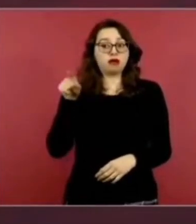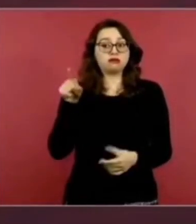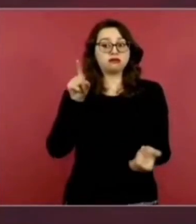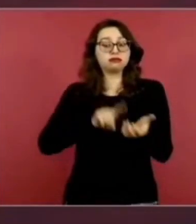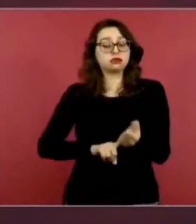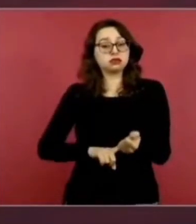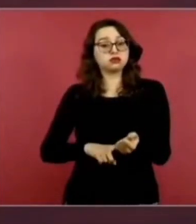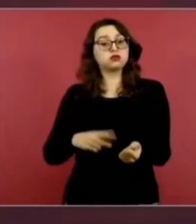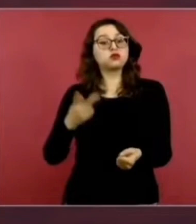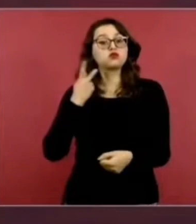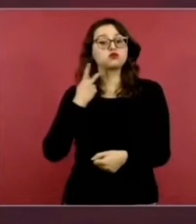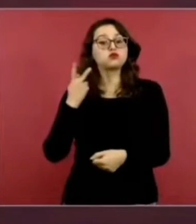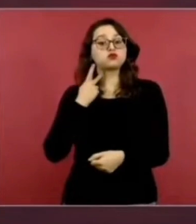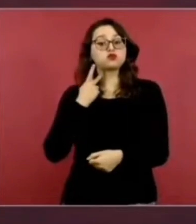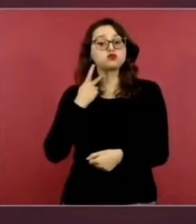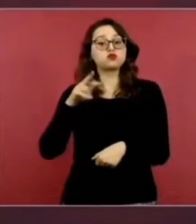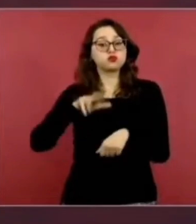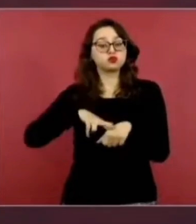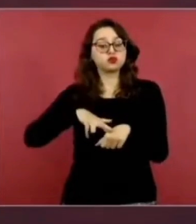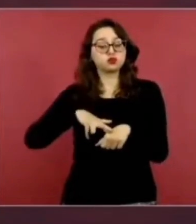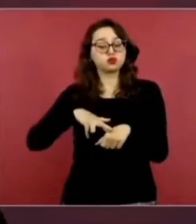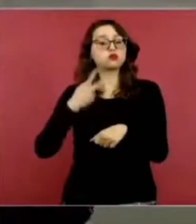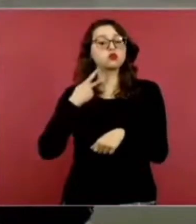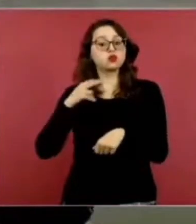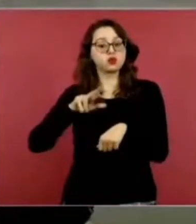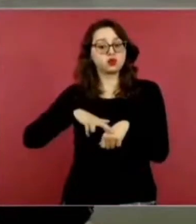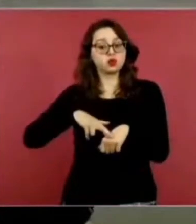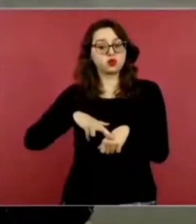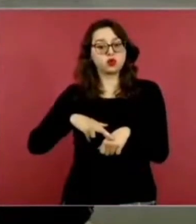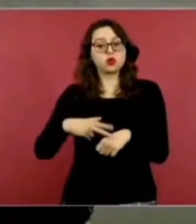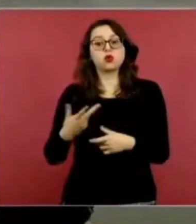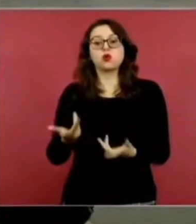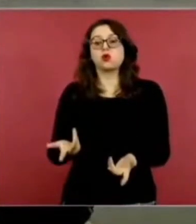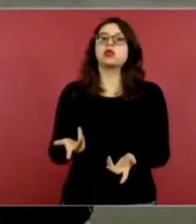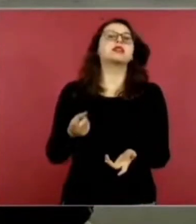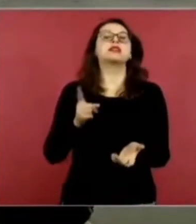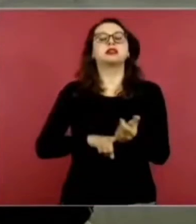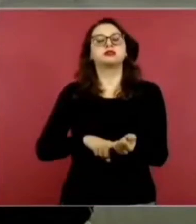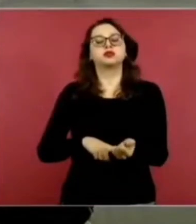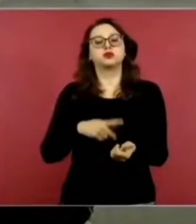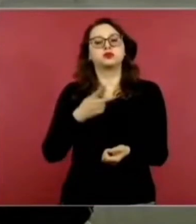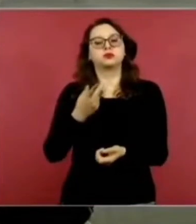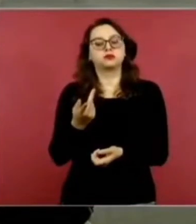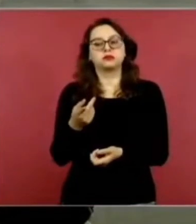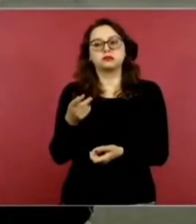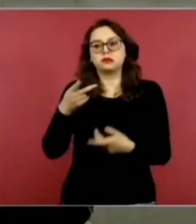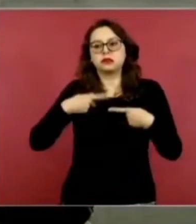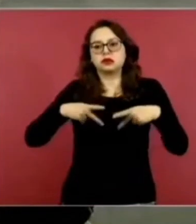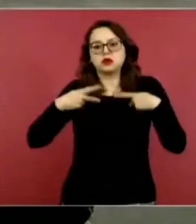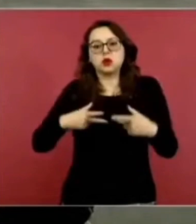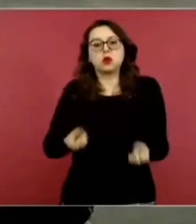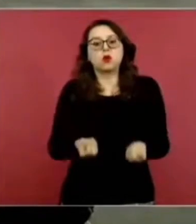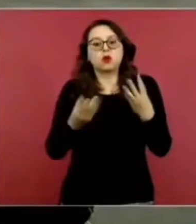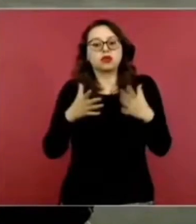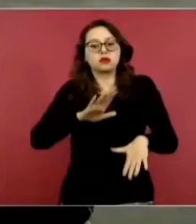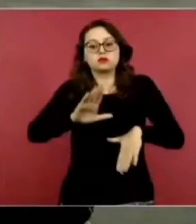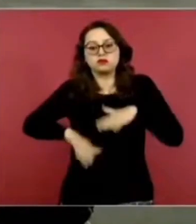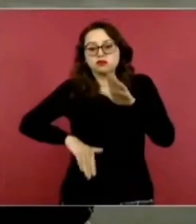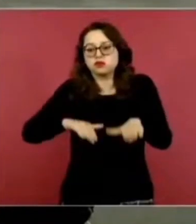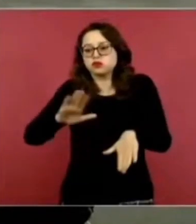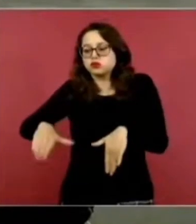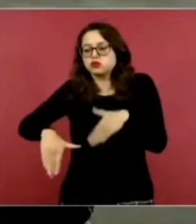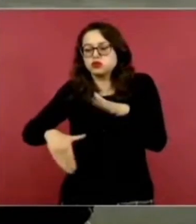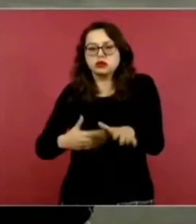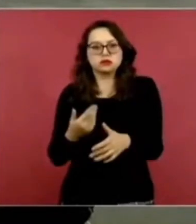sobre el número de fallecidos con el procedimiento